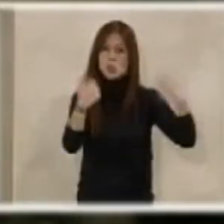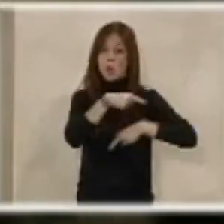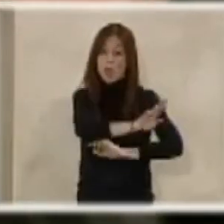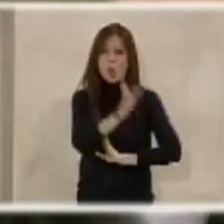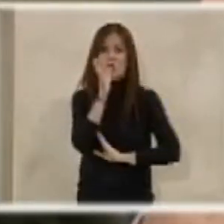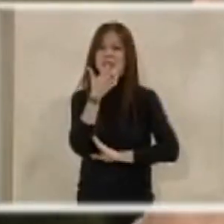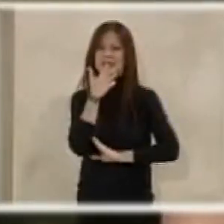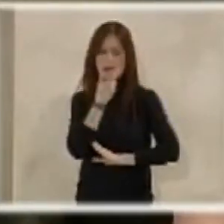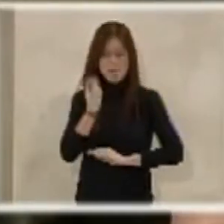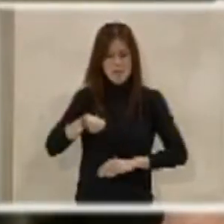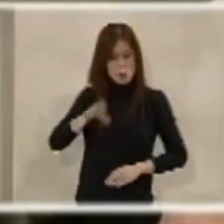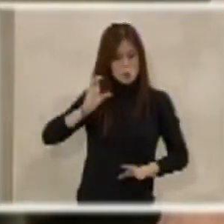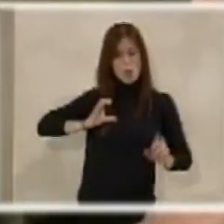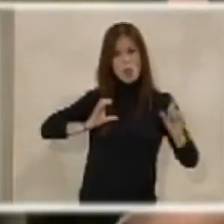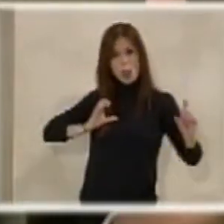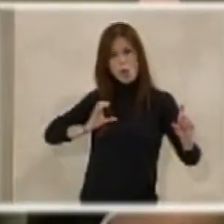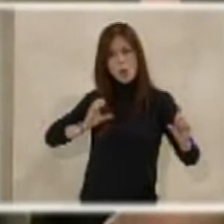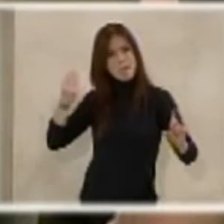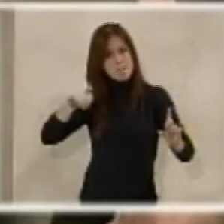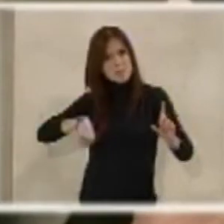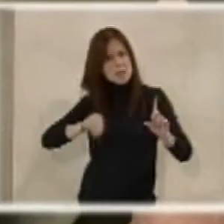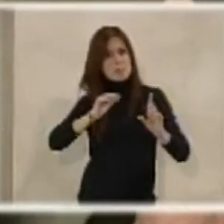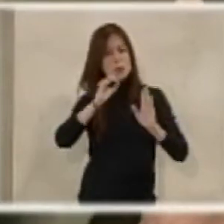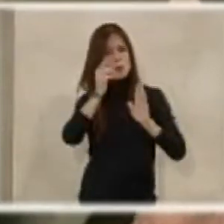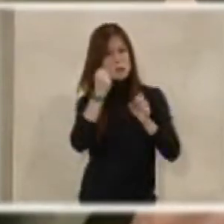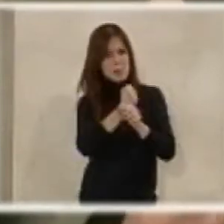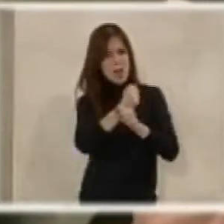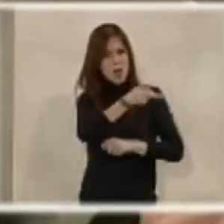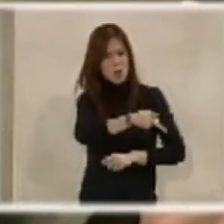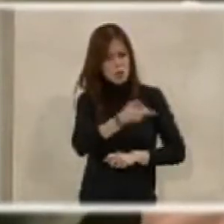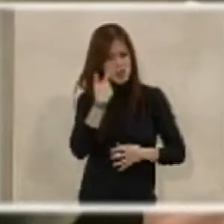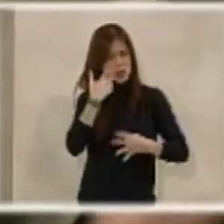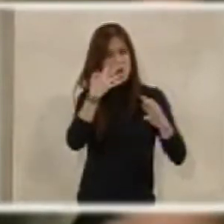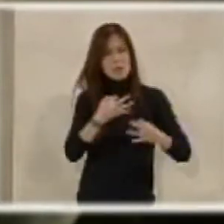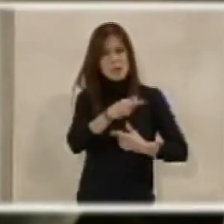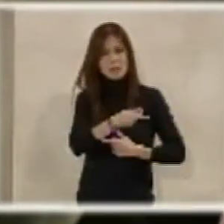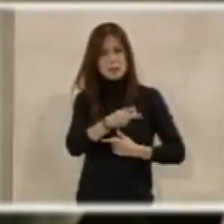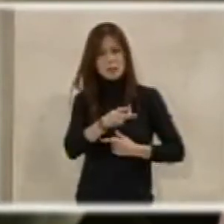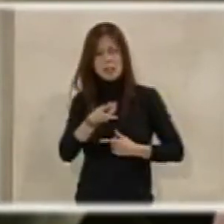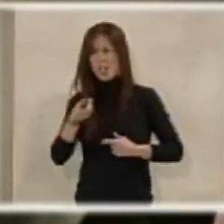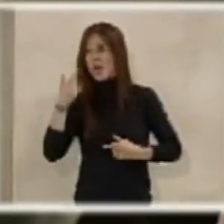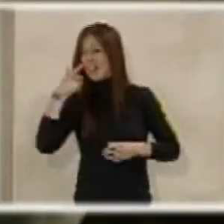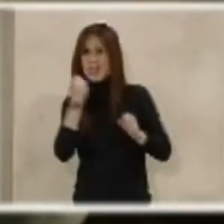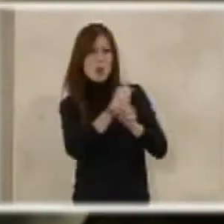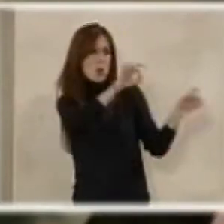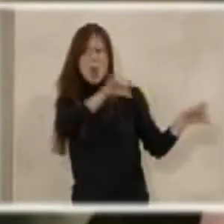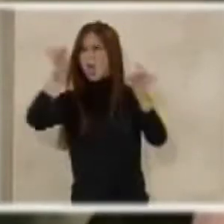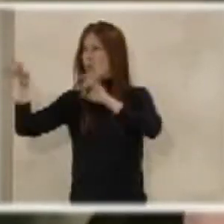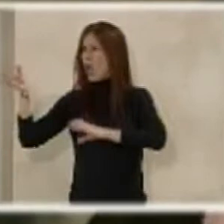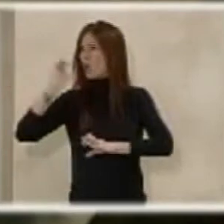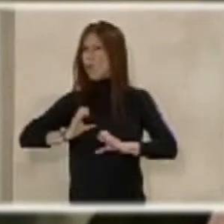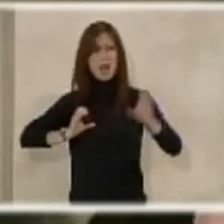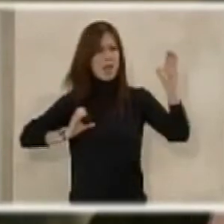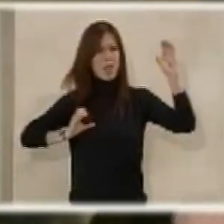Porque si con el mismo sueldo y con el mismo trabajo realmente no se cobra lo mismo, hay una